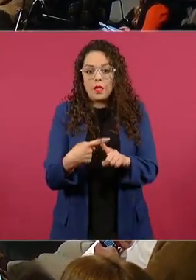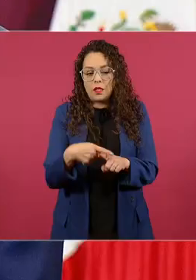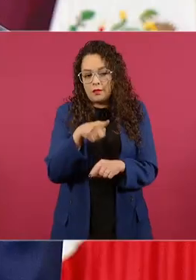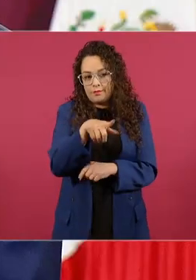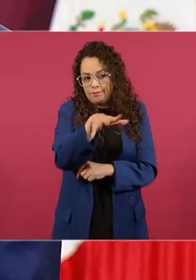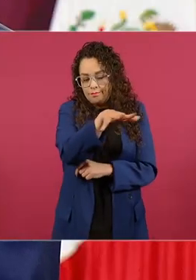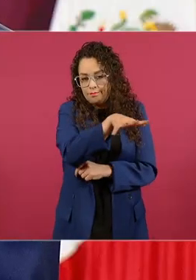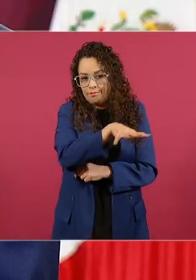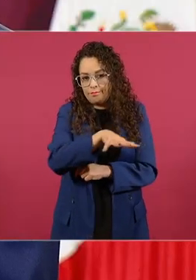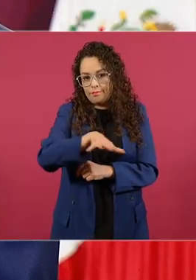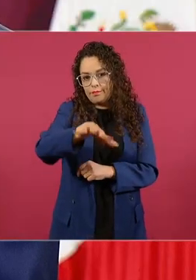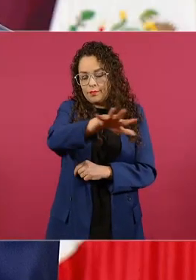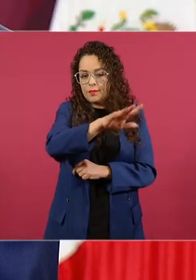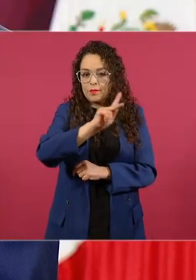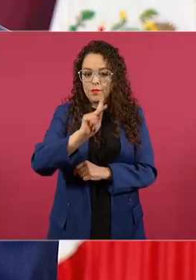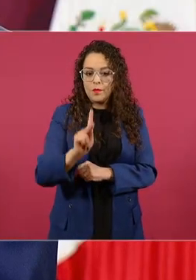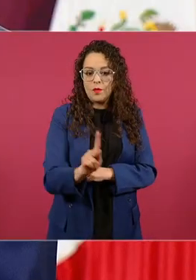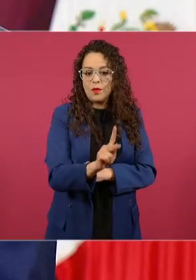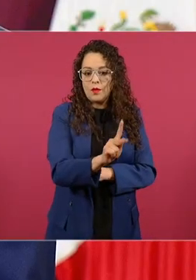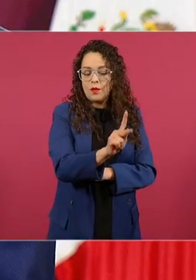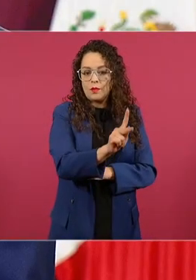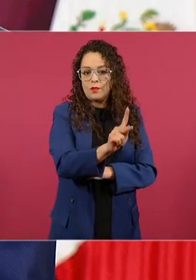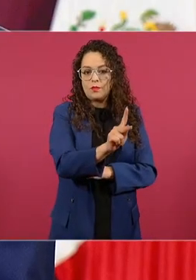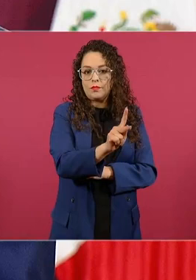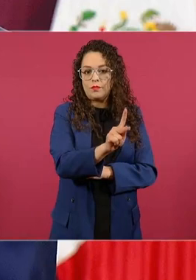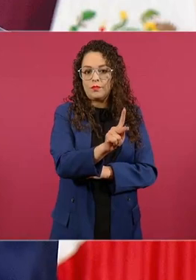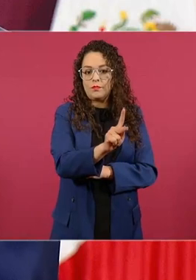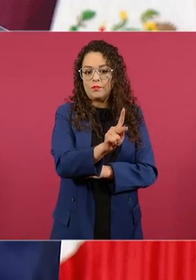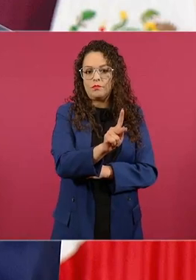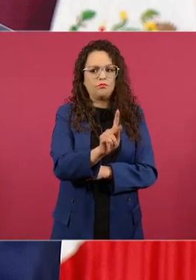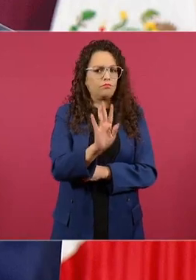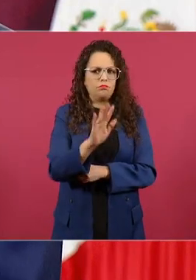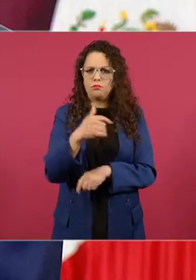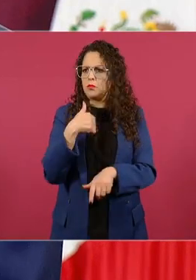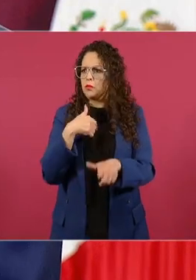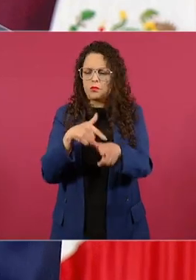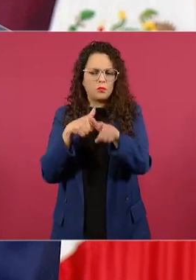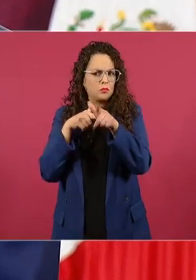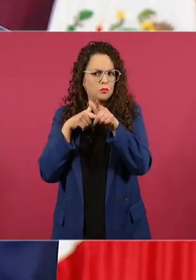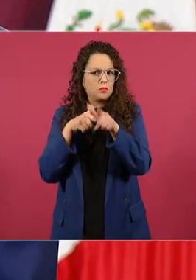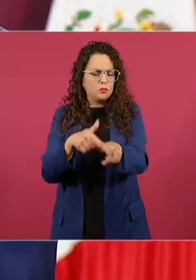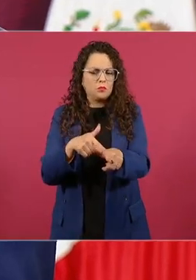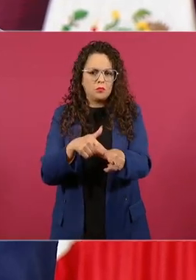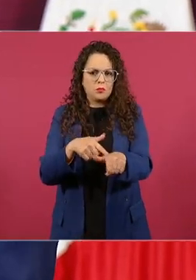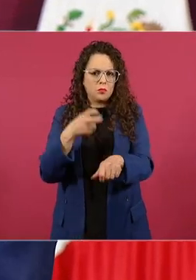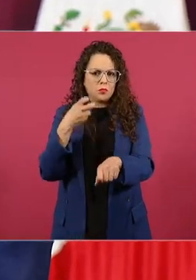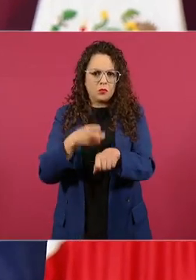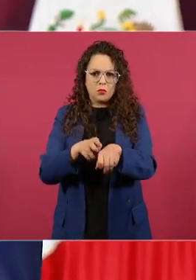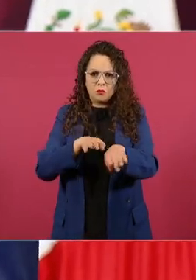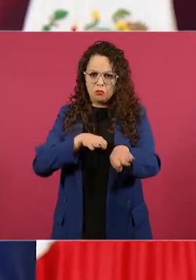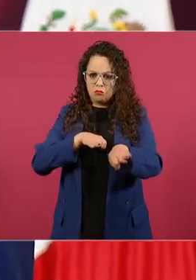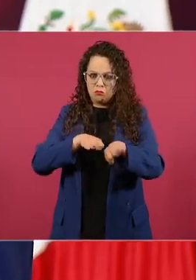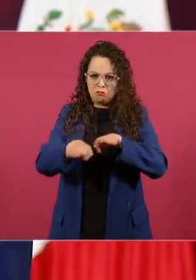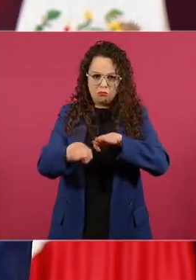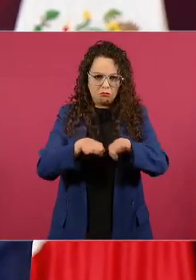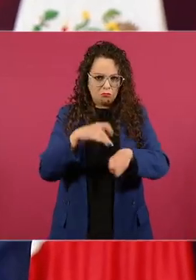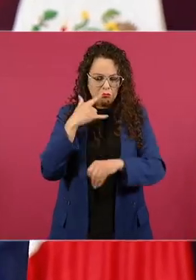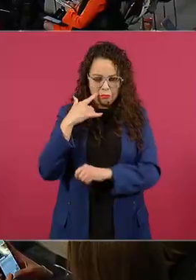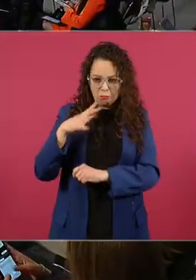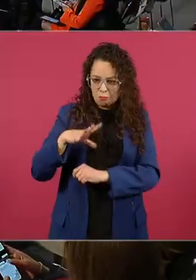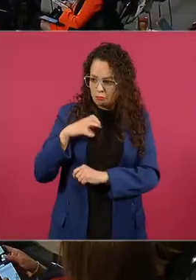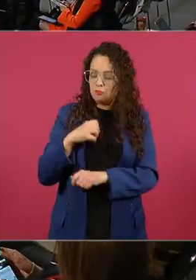vamos a a seguir trabajando y si espero